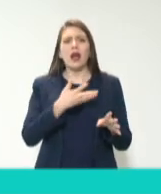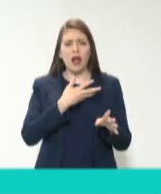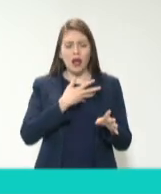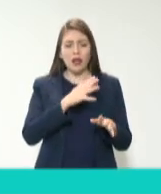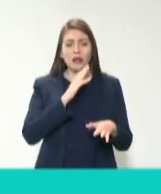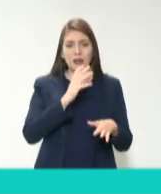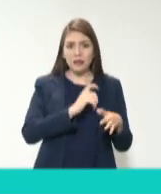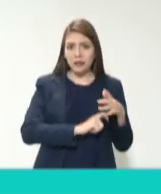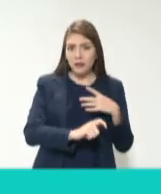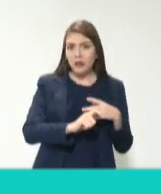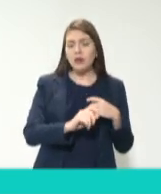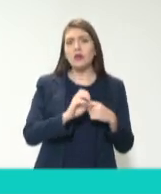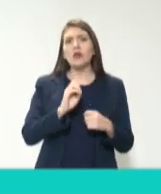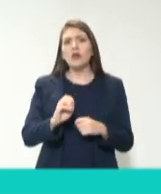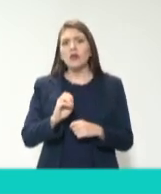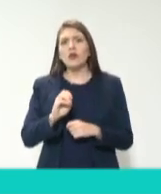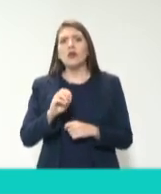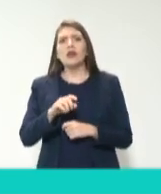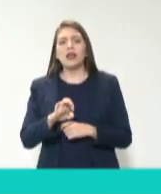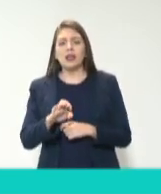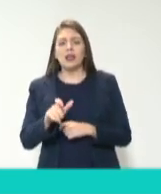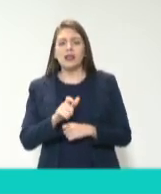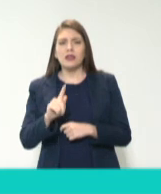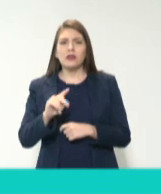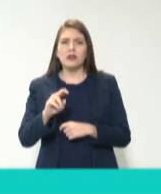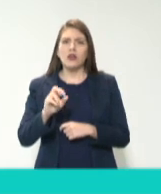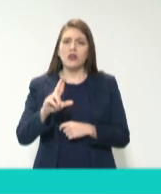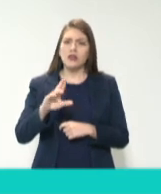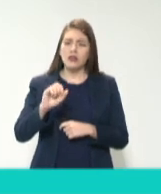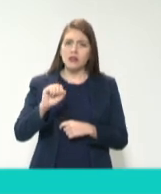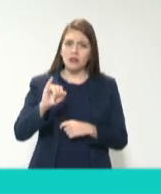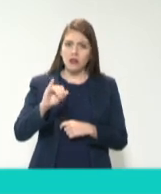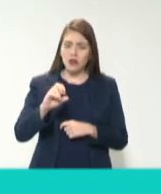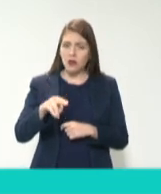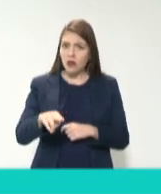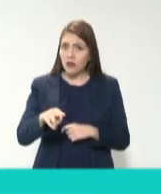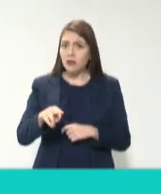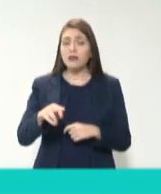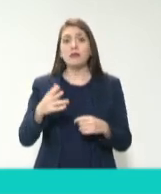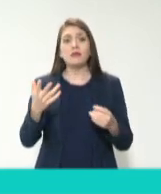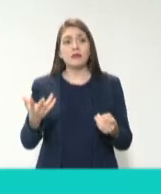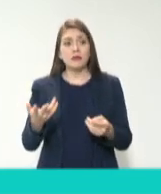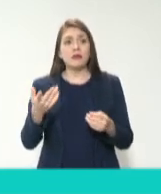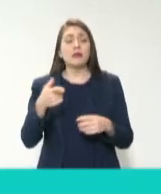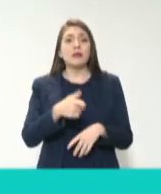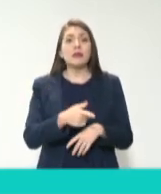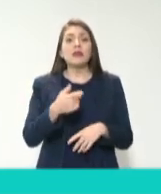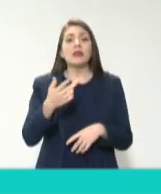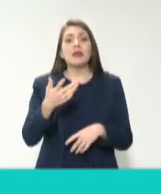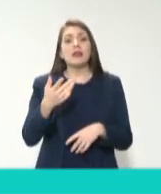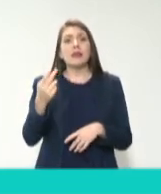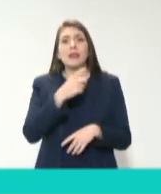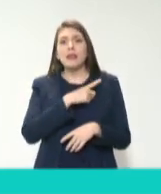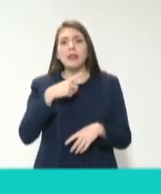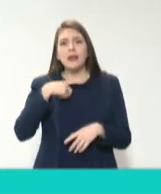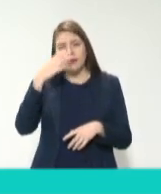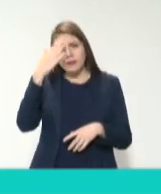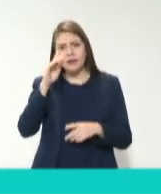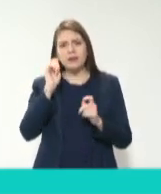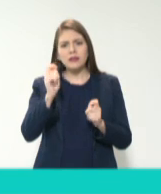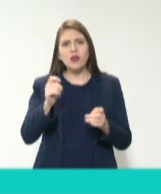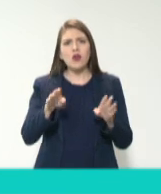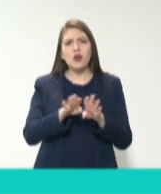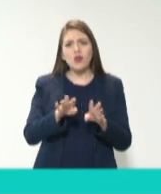Y el tratar de definir qué está pasando es muy interesante porque de eso va a venir cómo